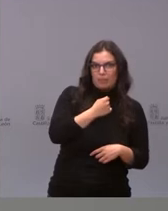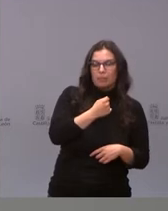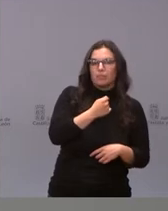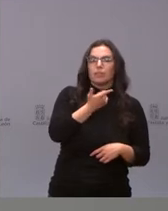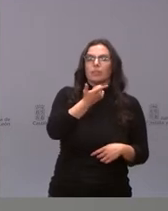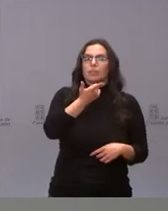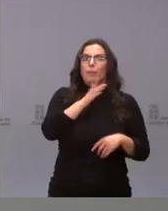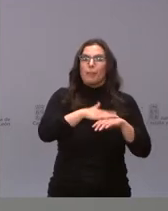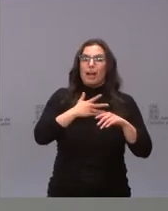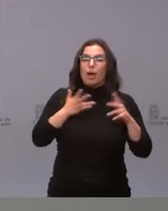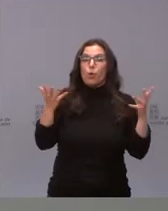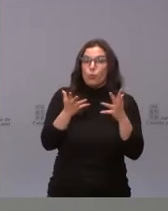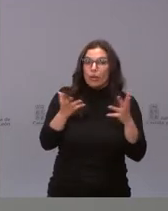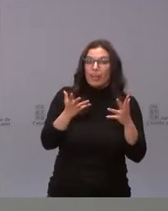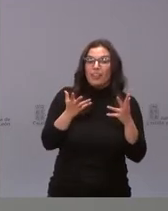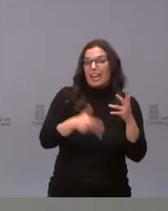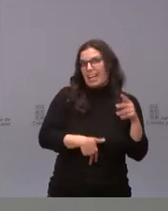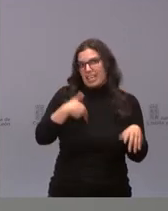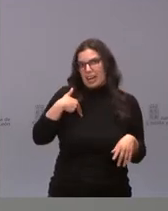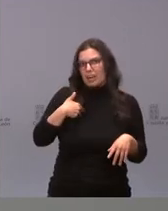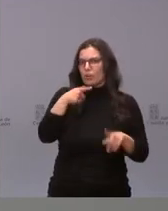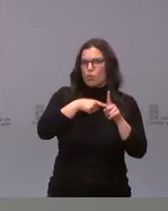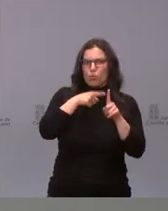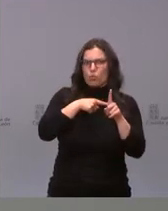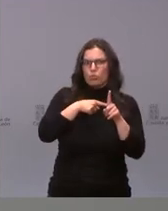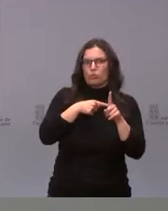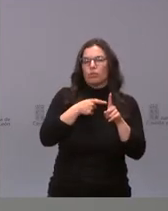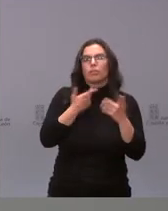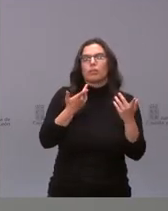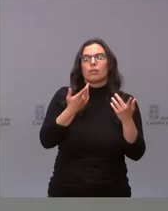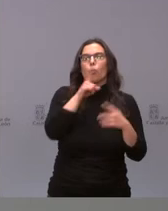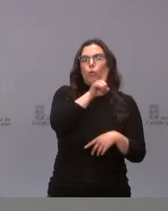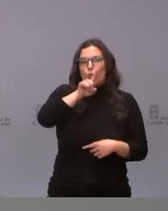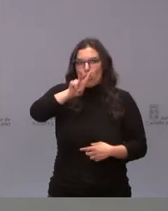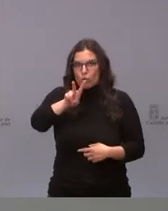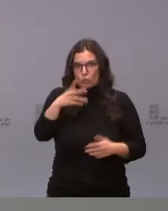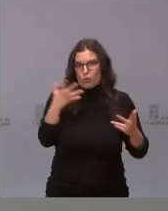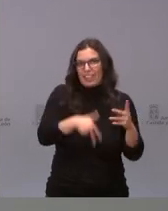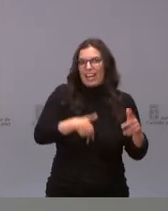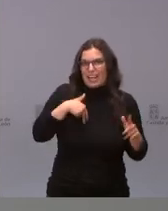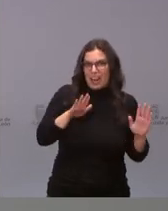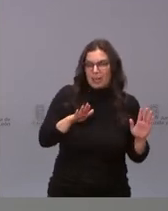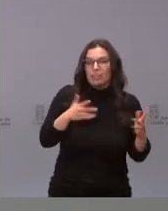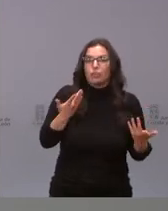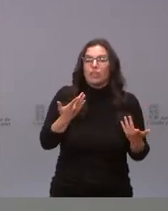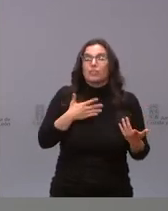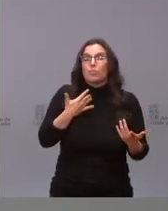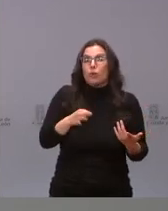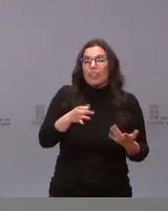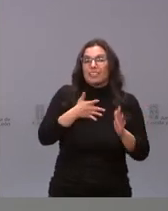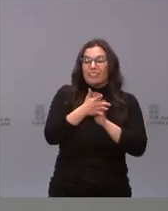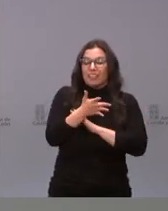urgencias en general lo que tenemos que utilizar es el 112, es decir, que probablemente lo que se trata es de